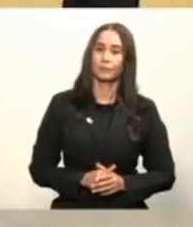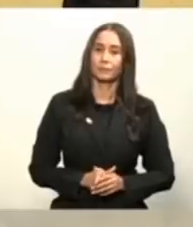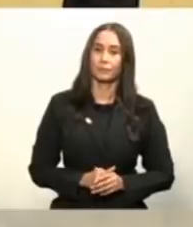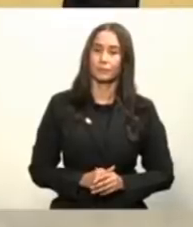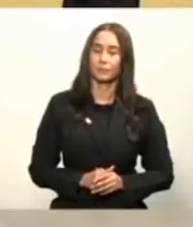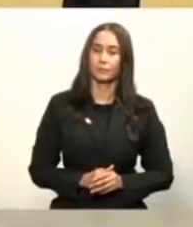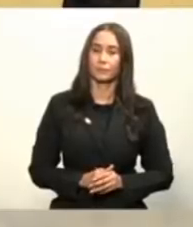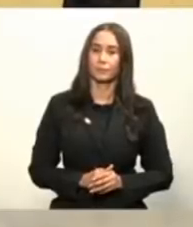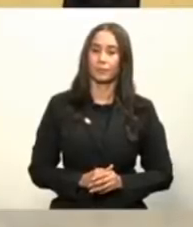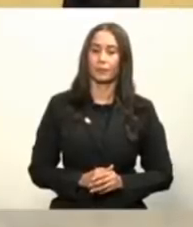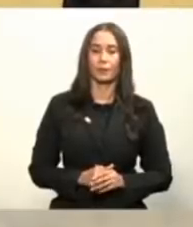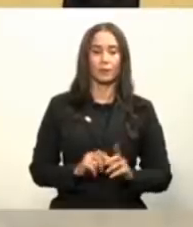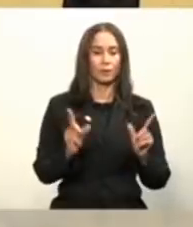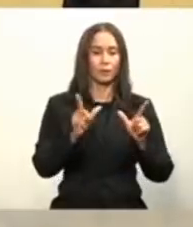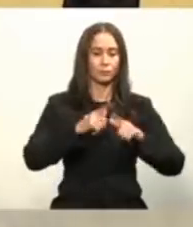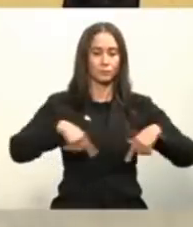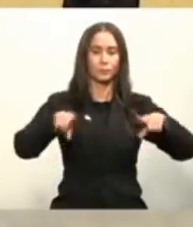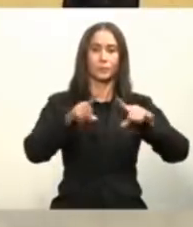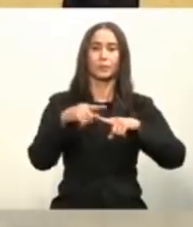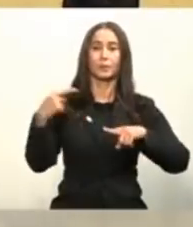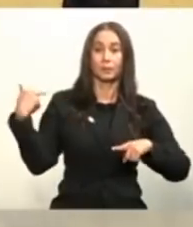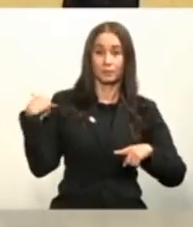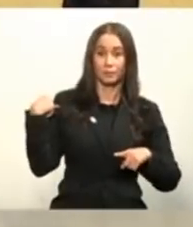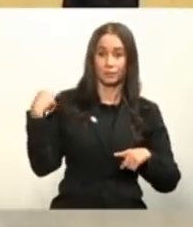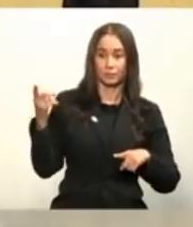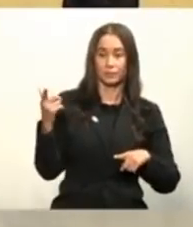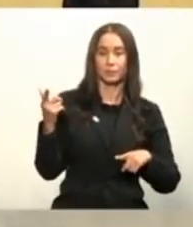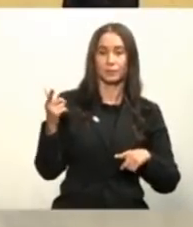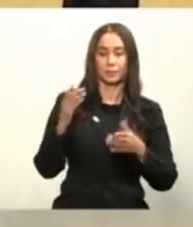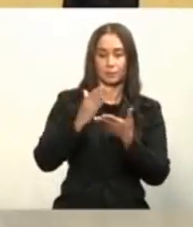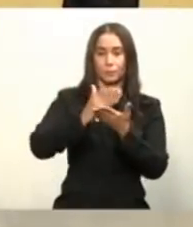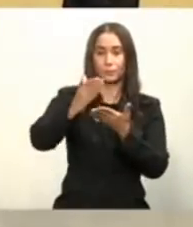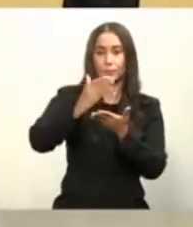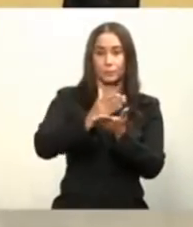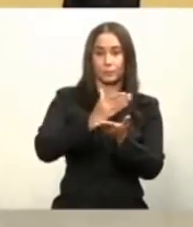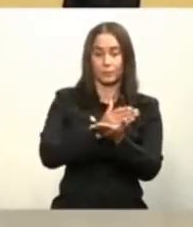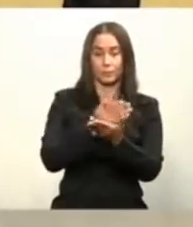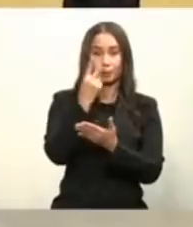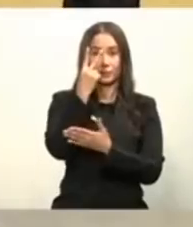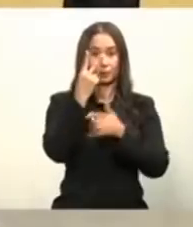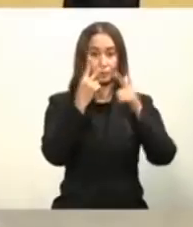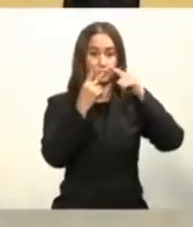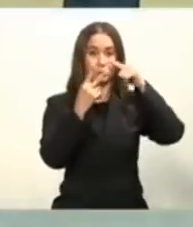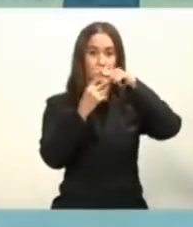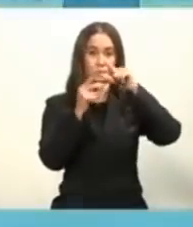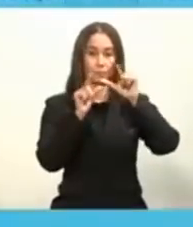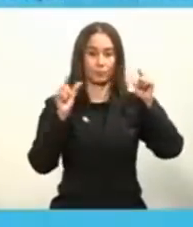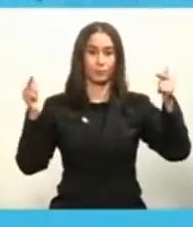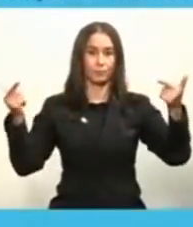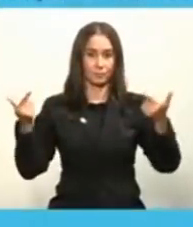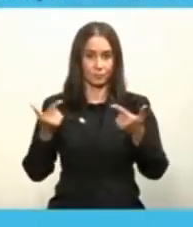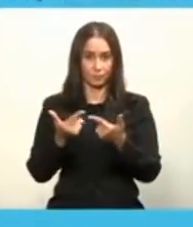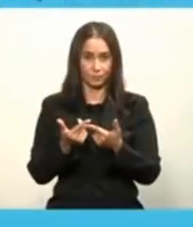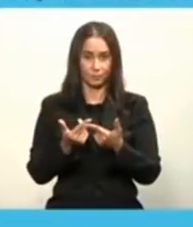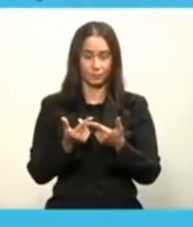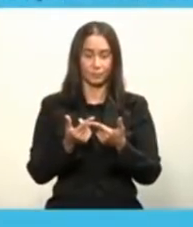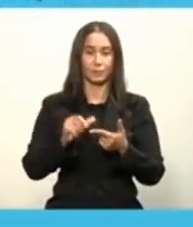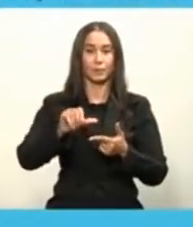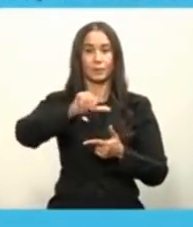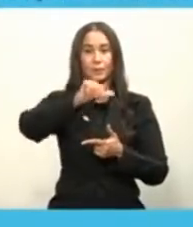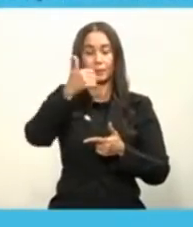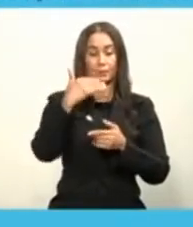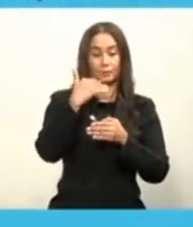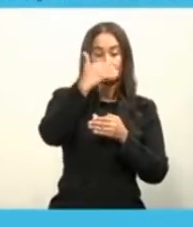Puntos de vacunación. Nosotros hemos dividido los puntos de vacunación en dos grandes grupos, intramurales y